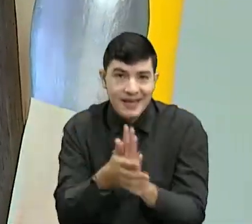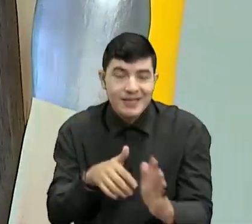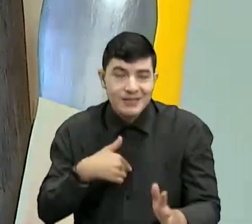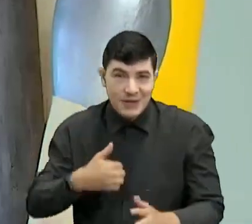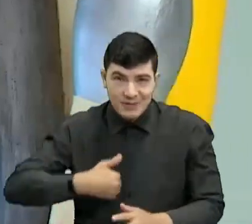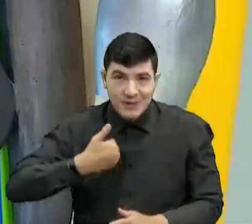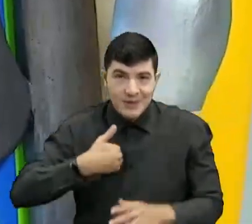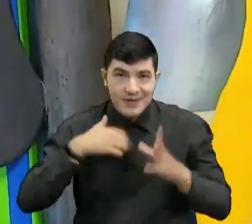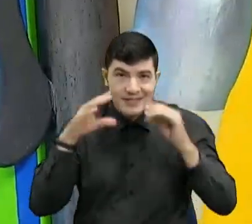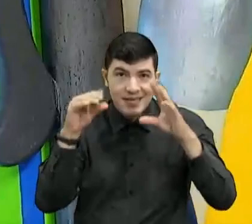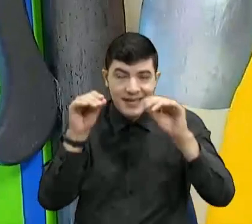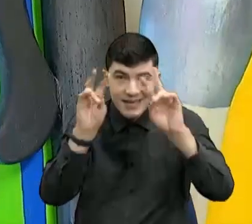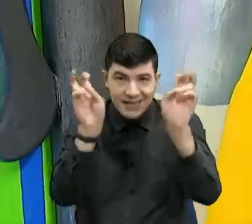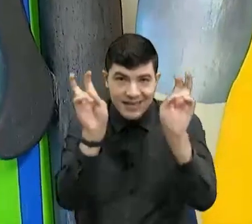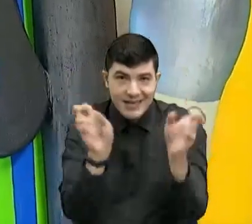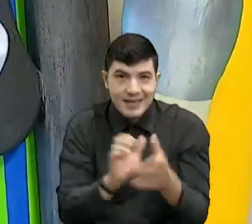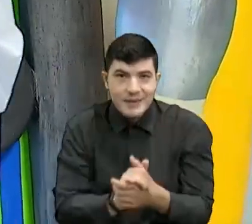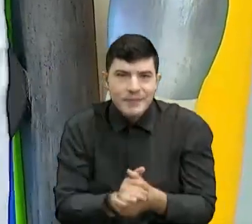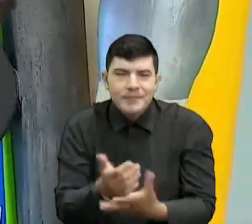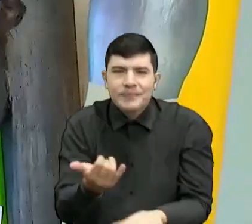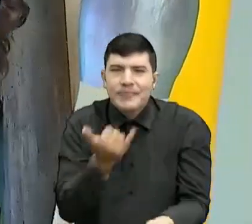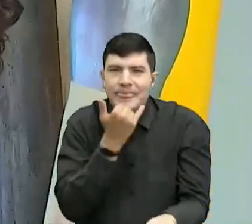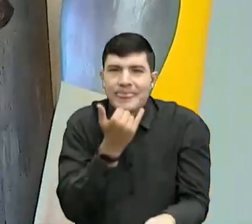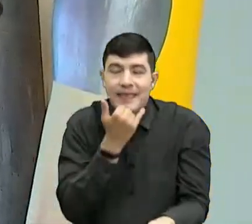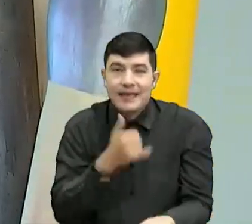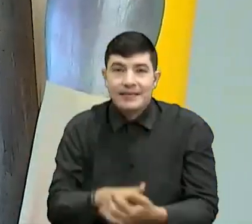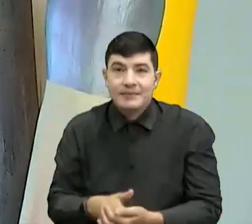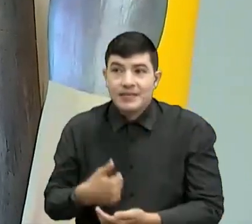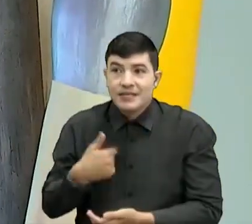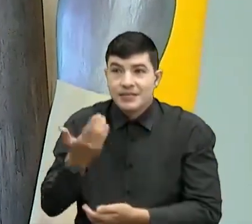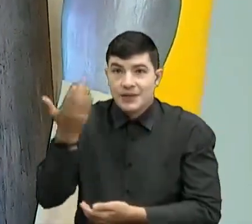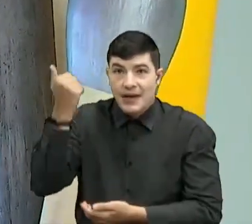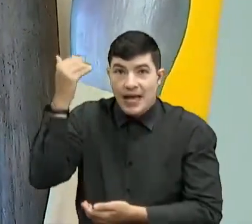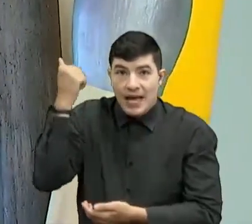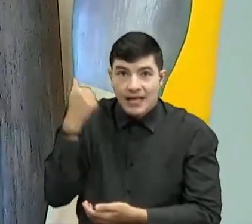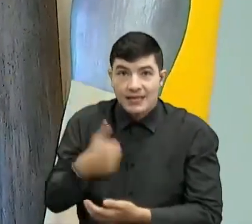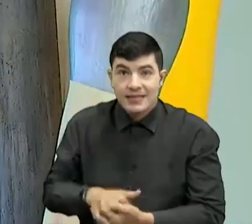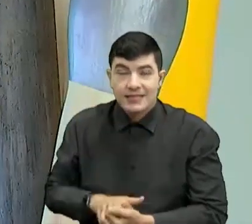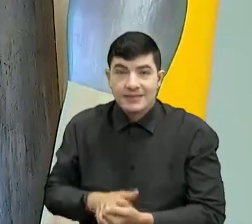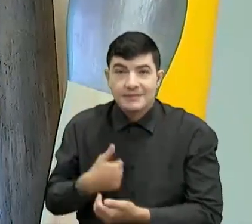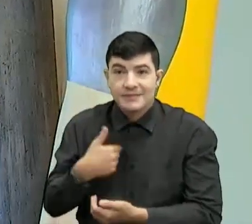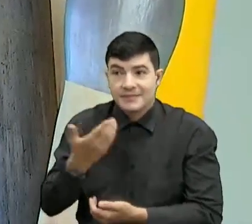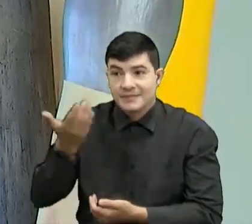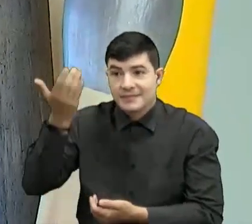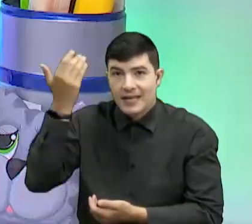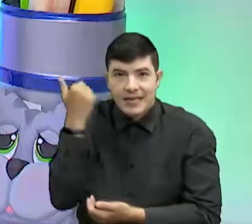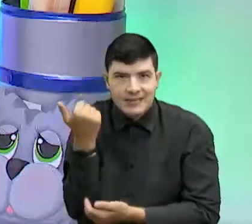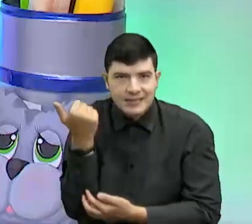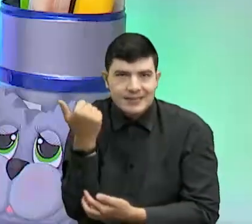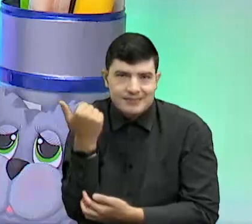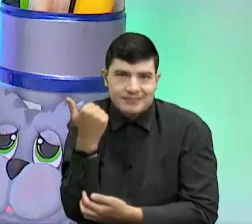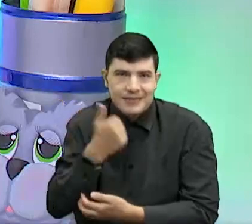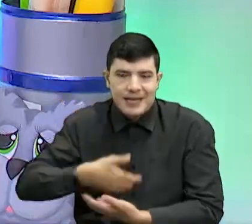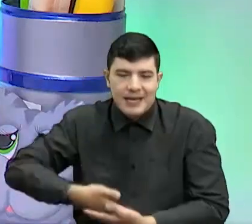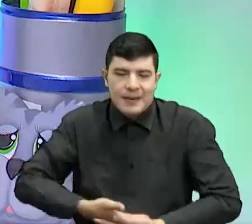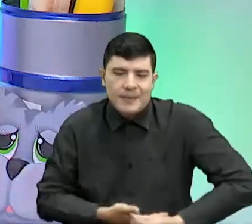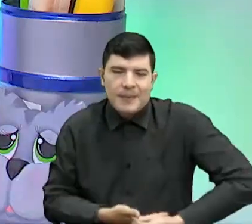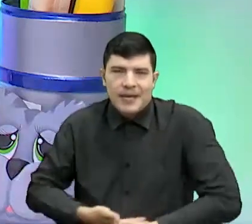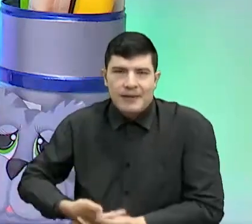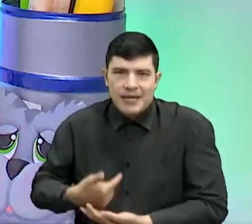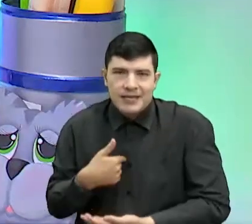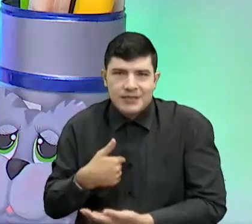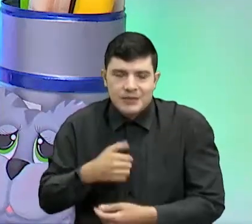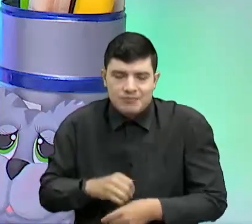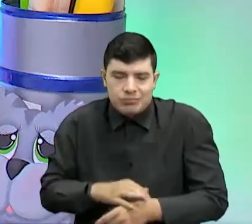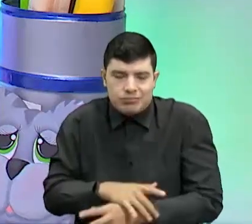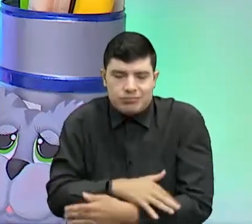hablar del tema. Imagínense que es que yo de bebé desarrollé una alergia que es al huevo, ¿sí? Al huevito. Y hay una de